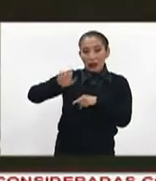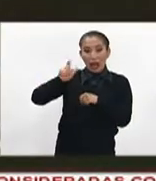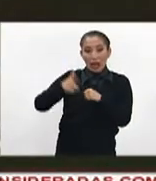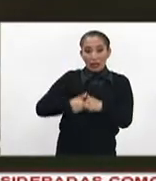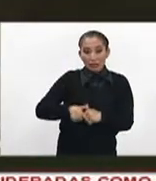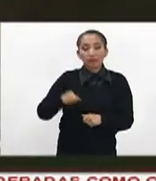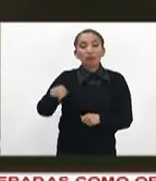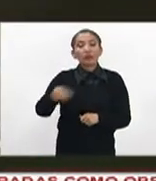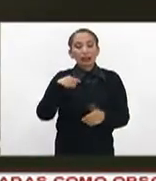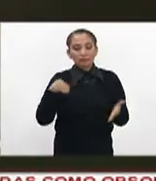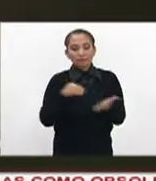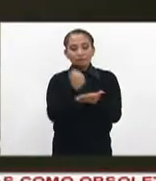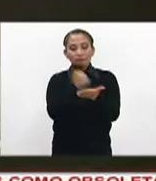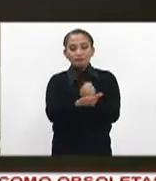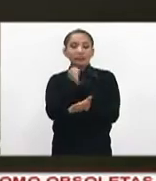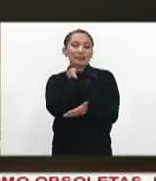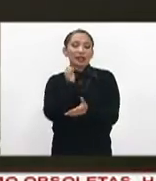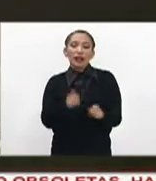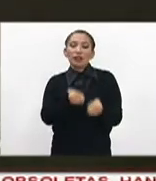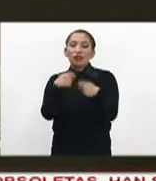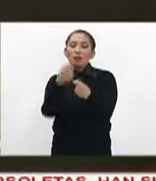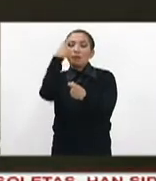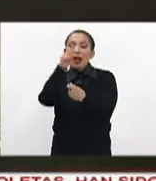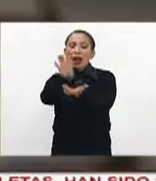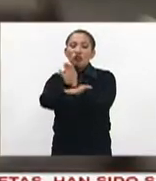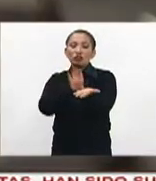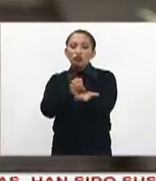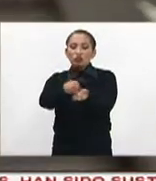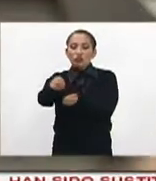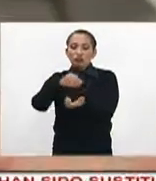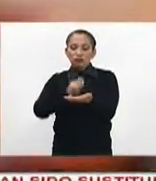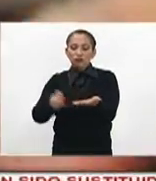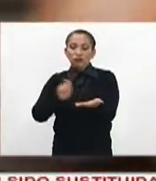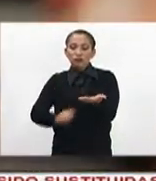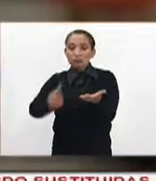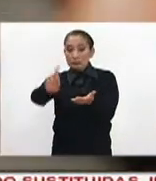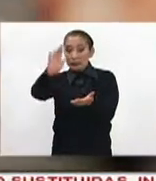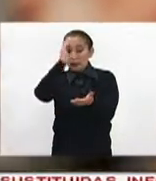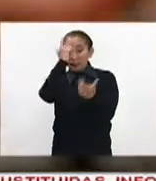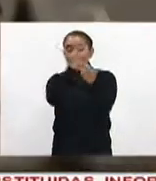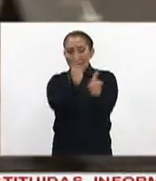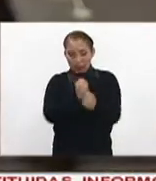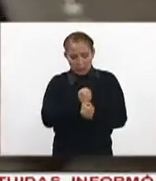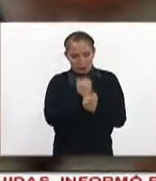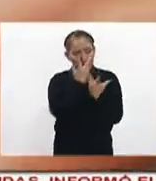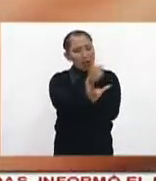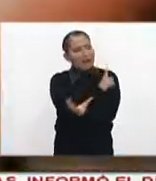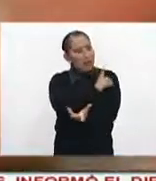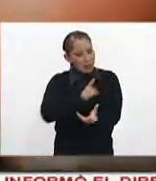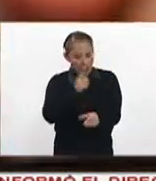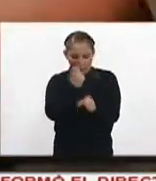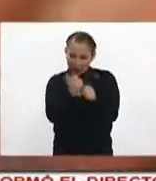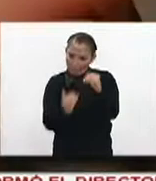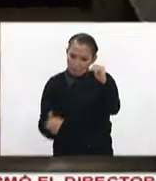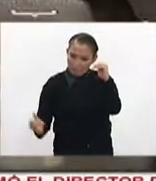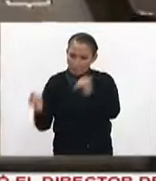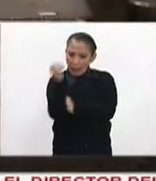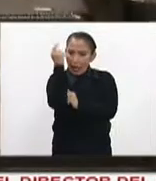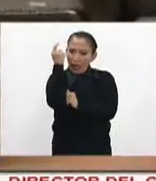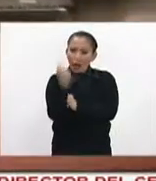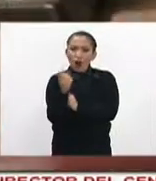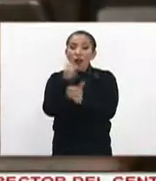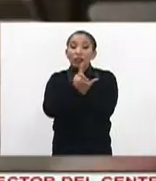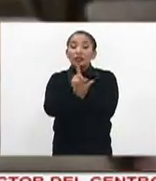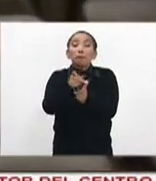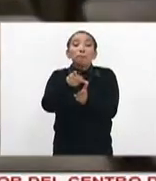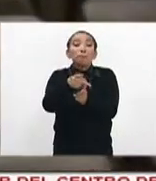alguien. El dictamen fue enviado al Senado para sus efectos constitucionales. Reconoce que la libertad de expresión debe privilegiarse respecto de otros